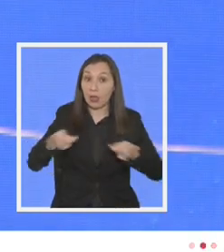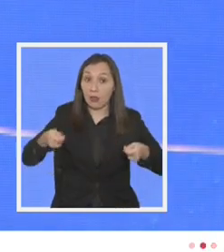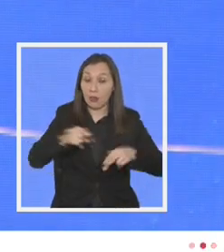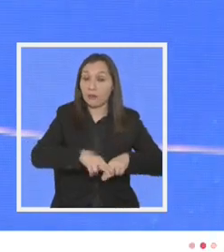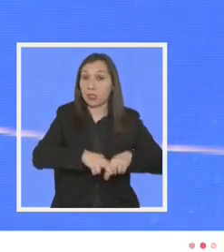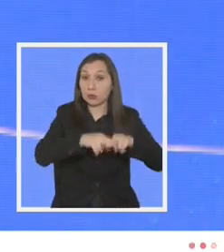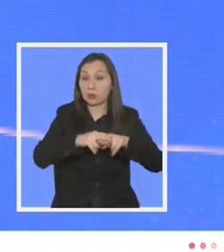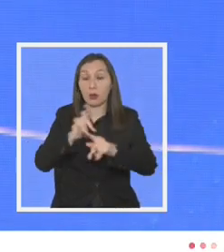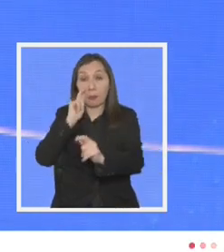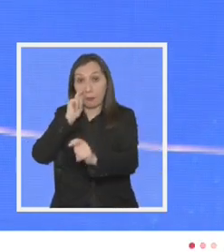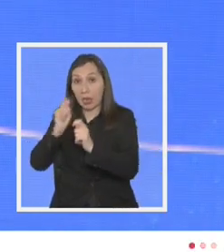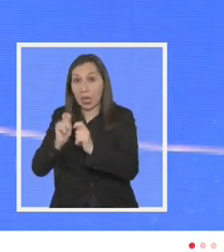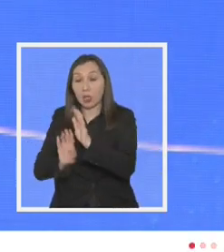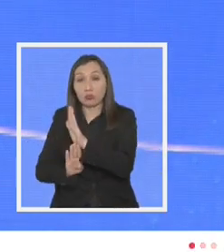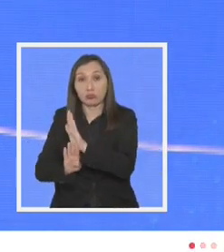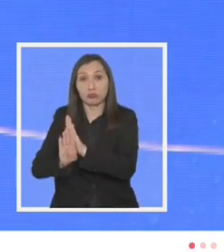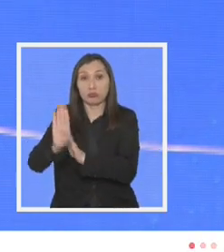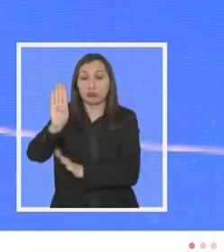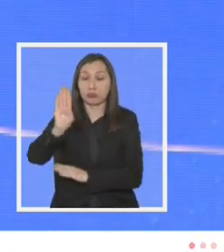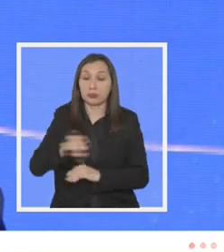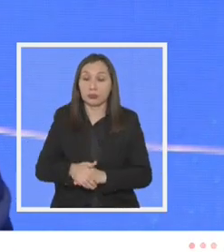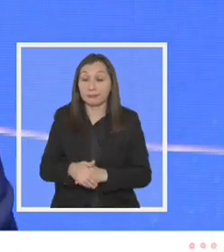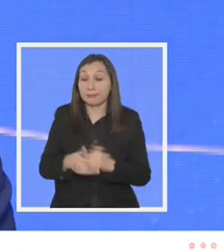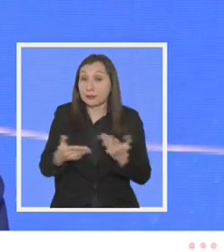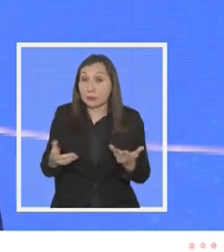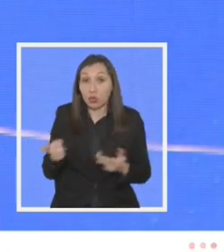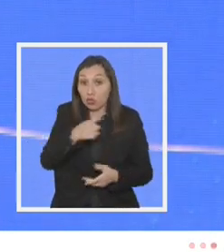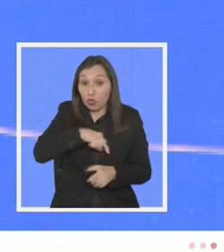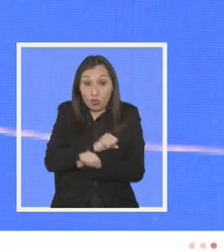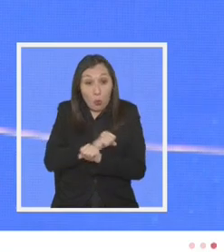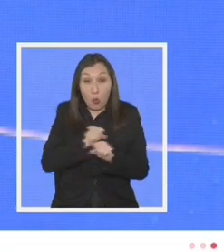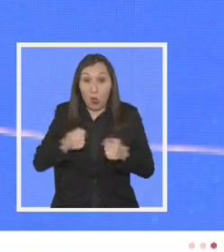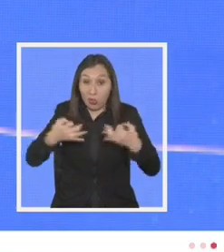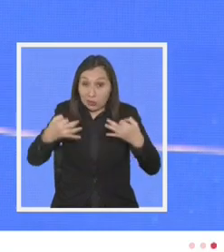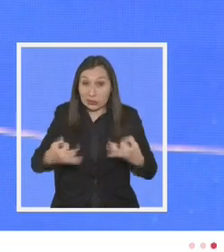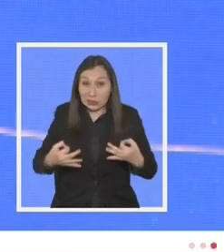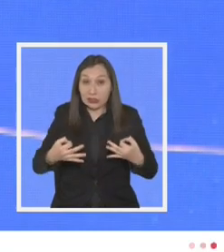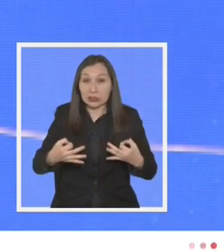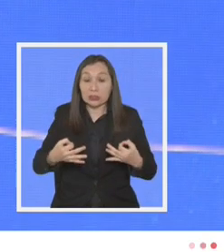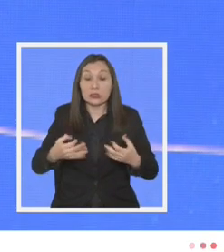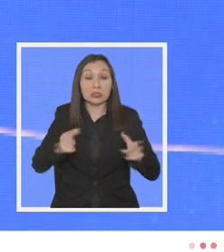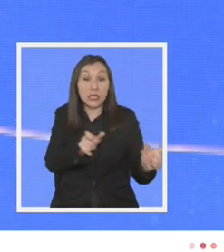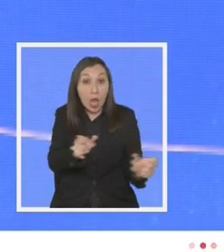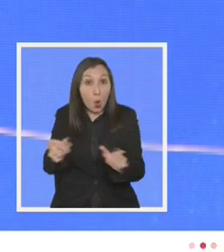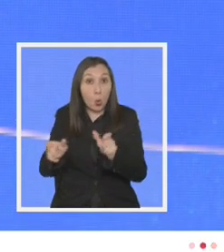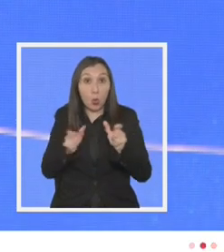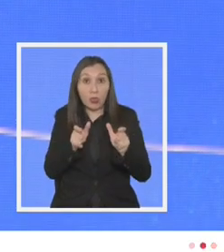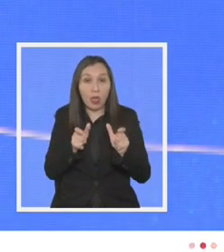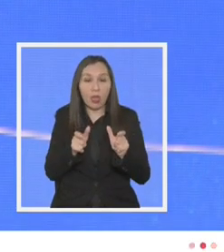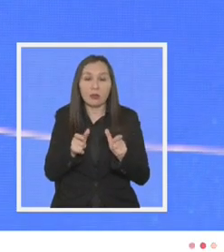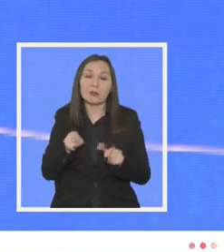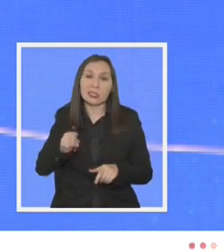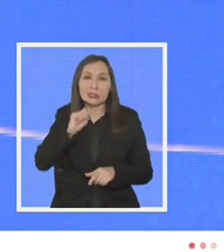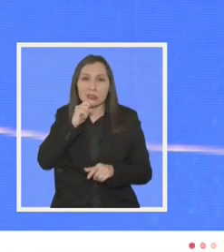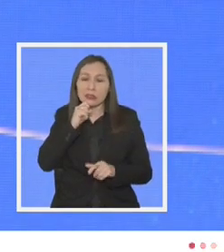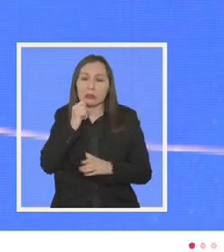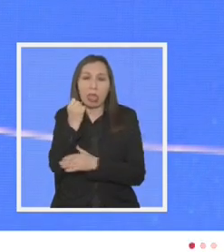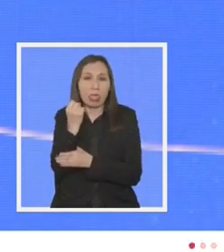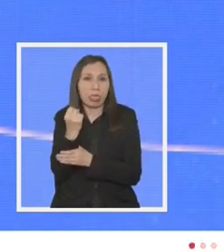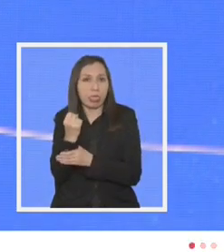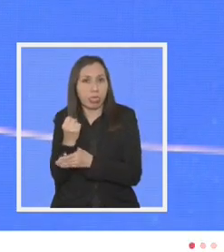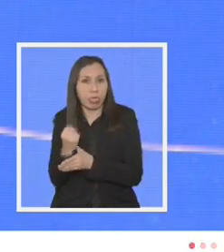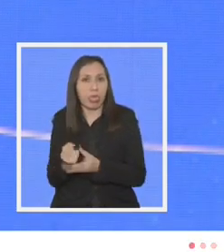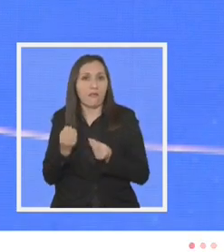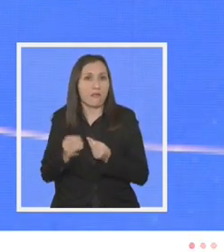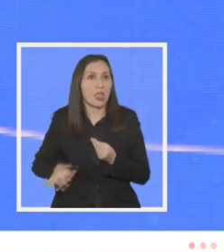inversión y poniendo en riesgo el crecimiento en fin si no somos capaces de garantizar seguridad de nuestra